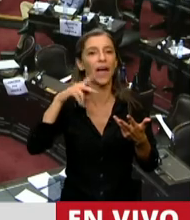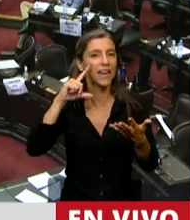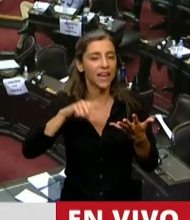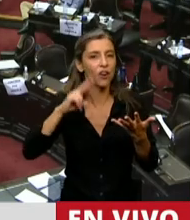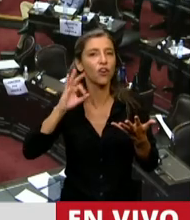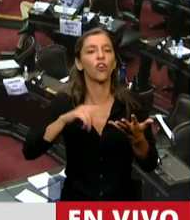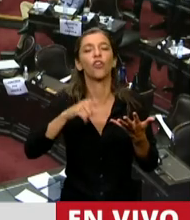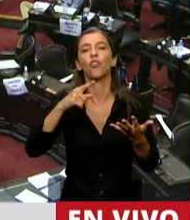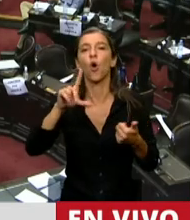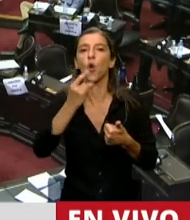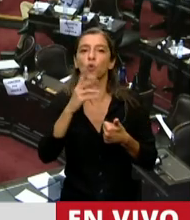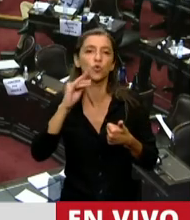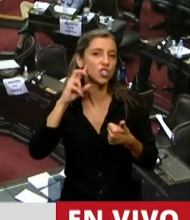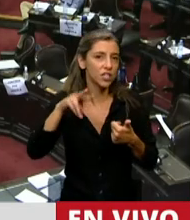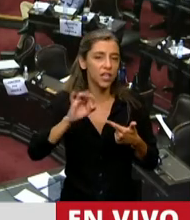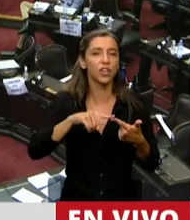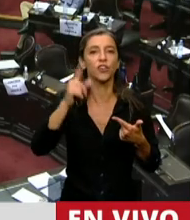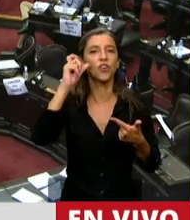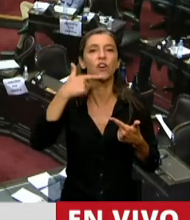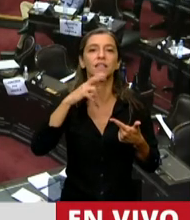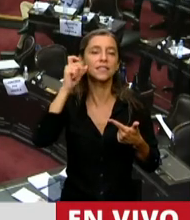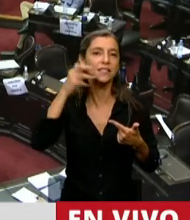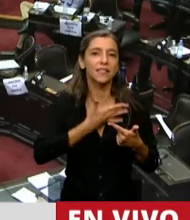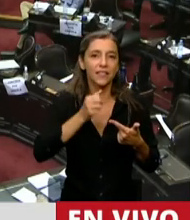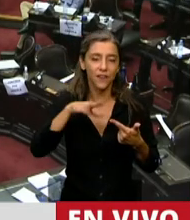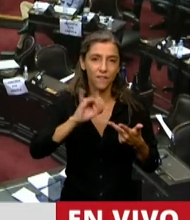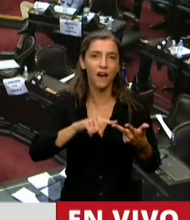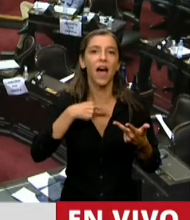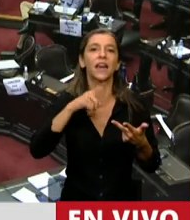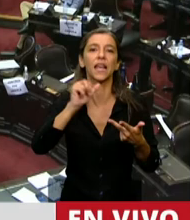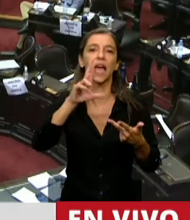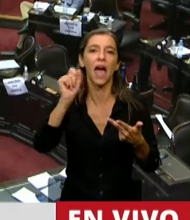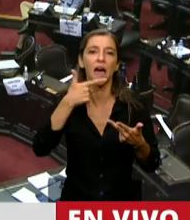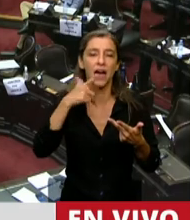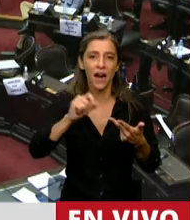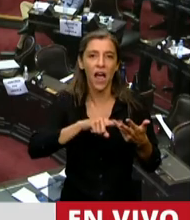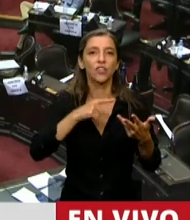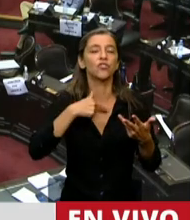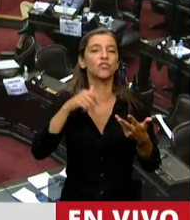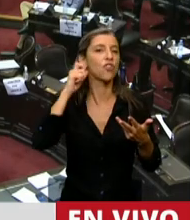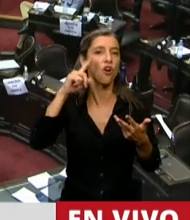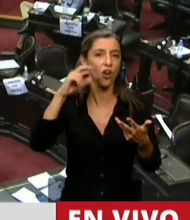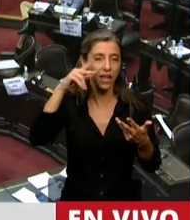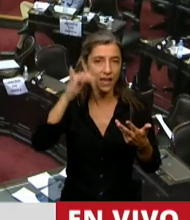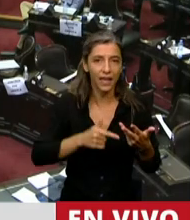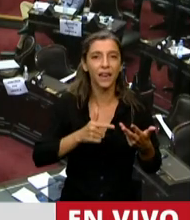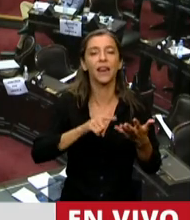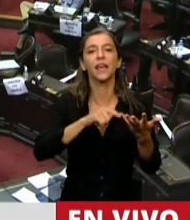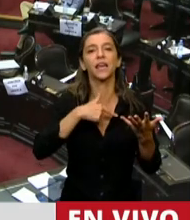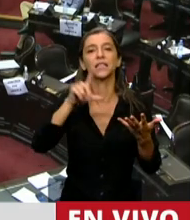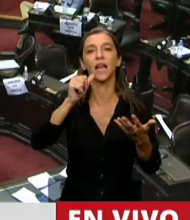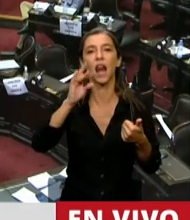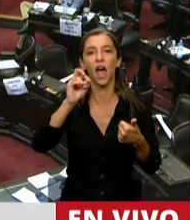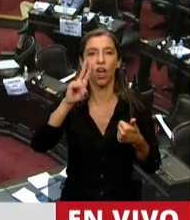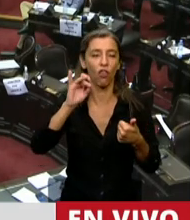Luchillo, Fernando Estefani, Agustín Campero, Mauro Carrasco, Erika Gines, Marina Lardone,